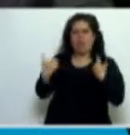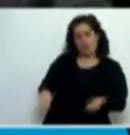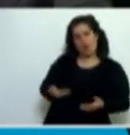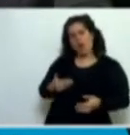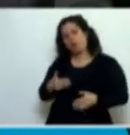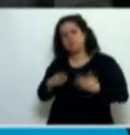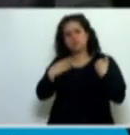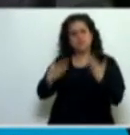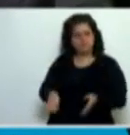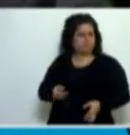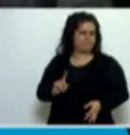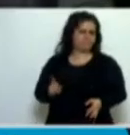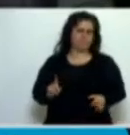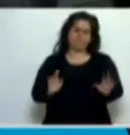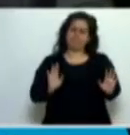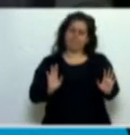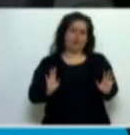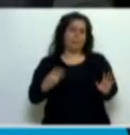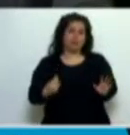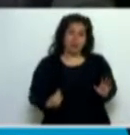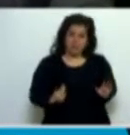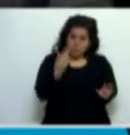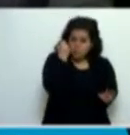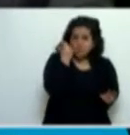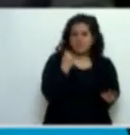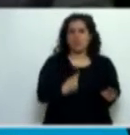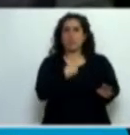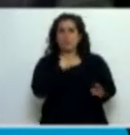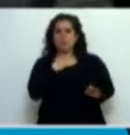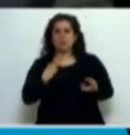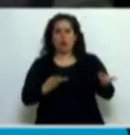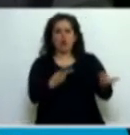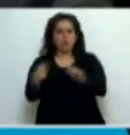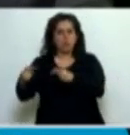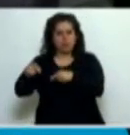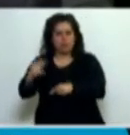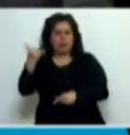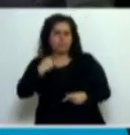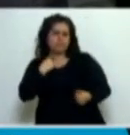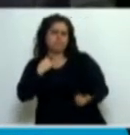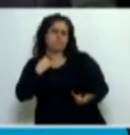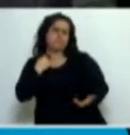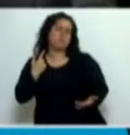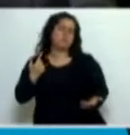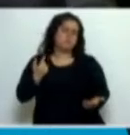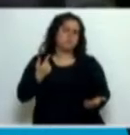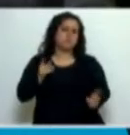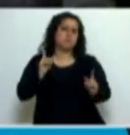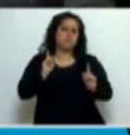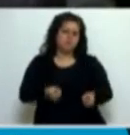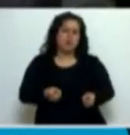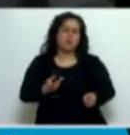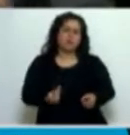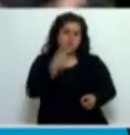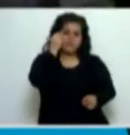que muchas veces son víctimas consumidores y muchas veces son víctimas